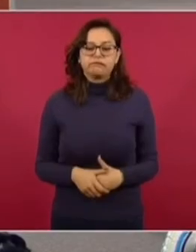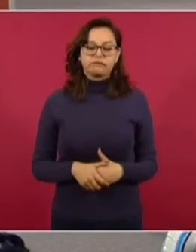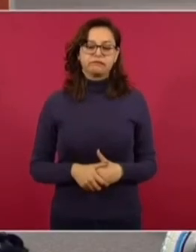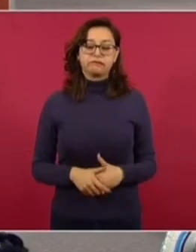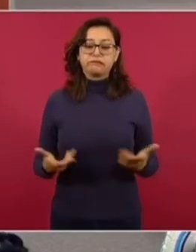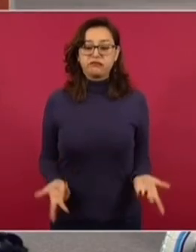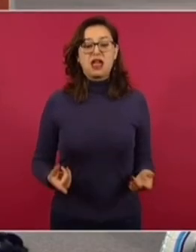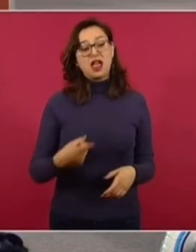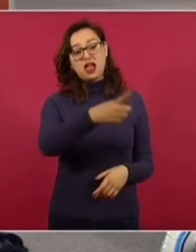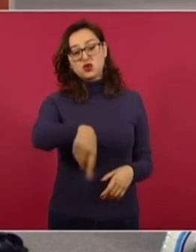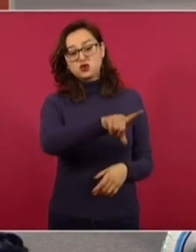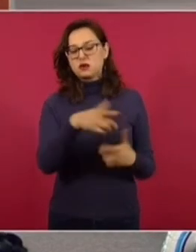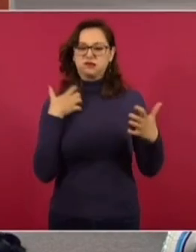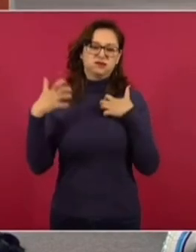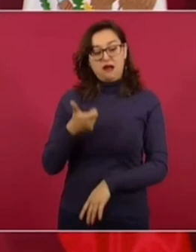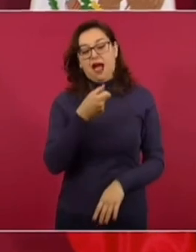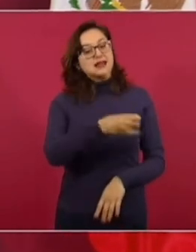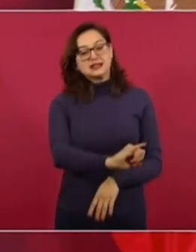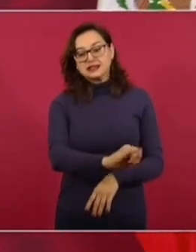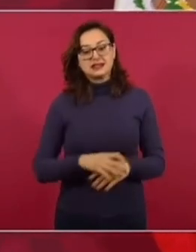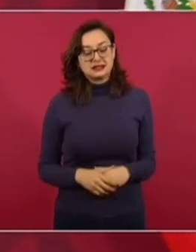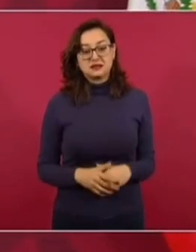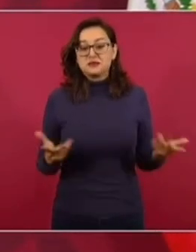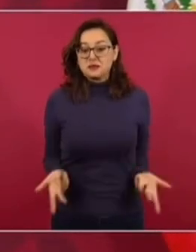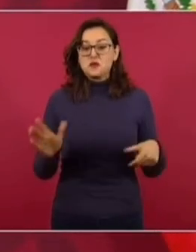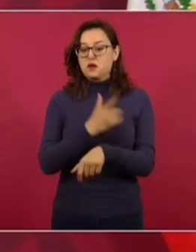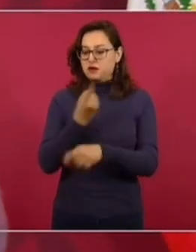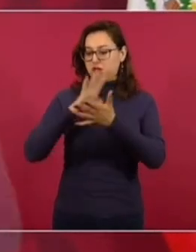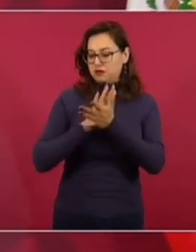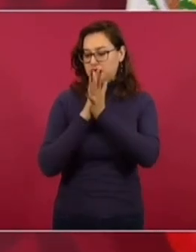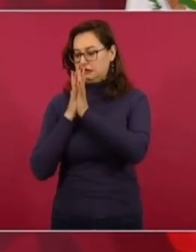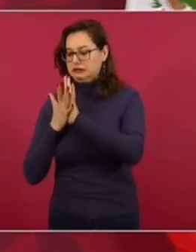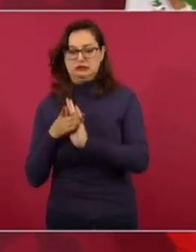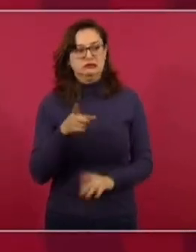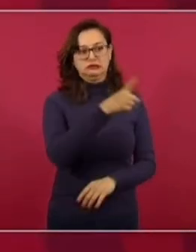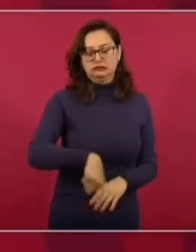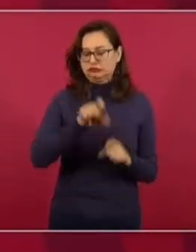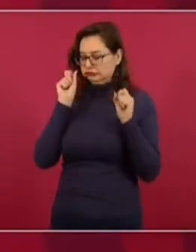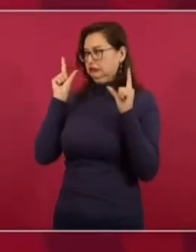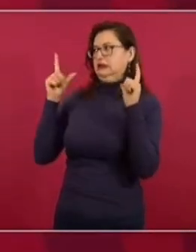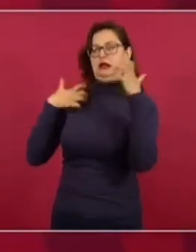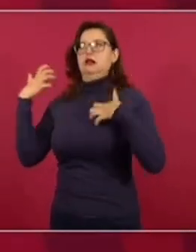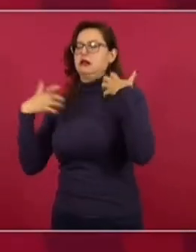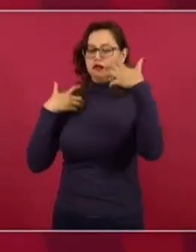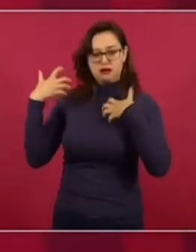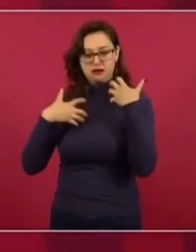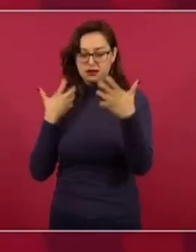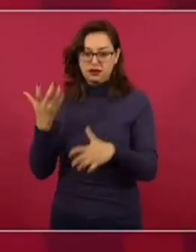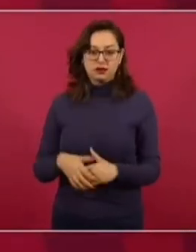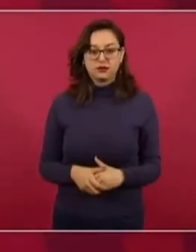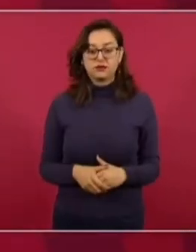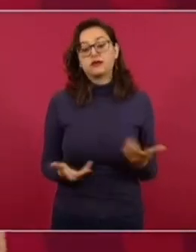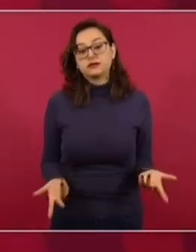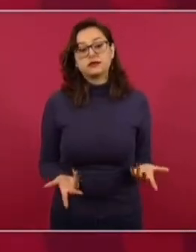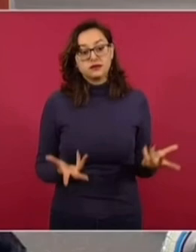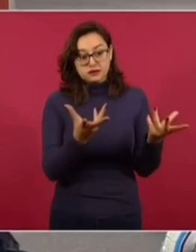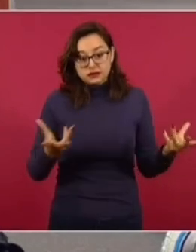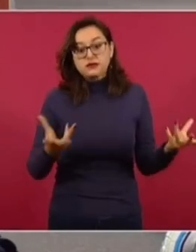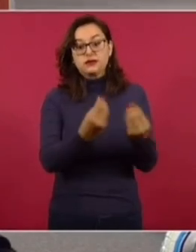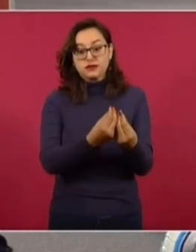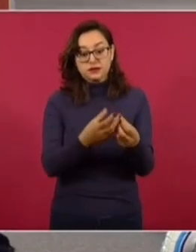a estos grupos como reaccionarios. Porque cuando hay un movimiento de transformación, pues hay una reacción. Y cuando se aglutinan, se agrupan